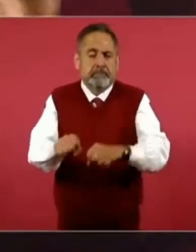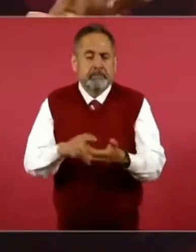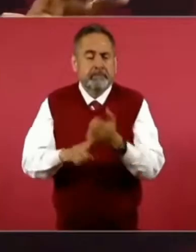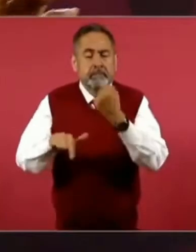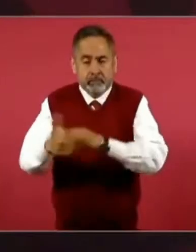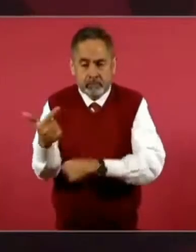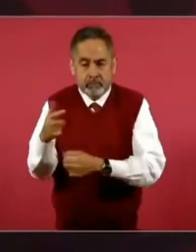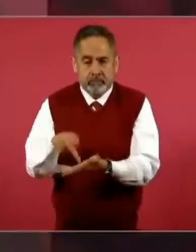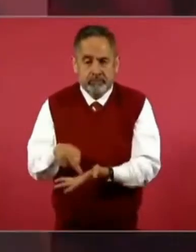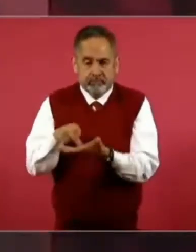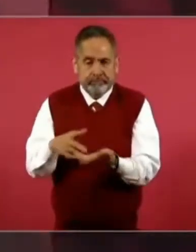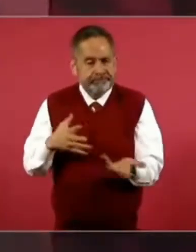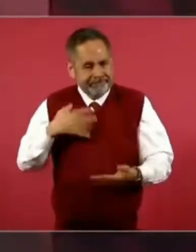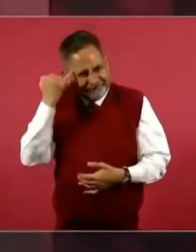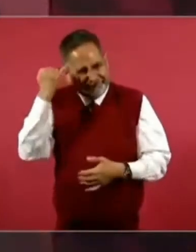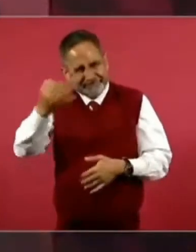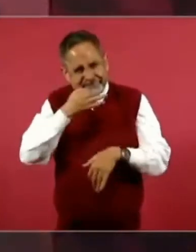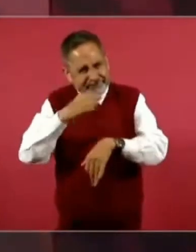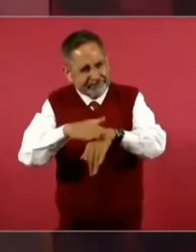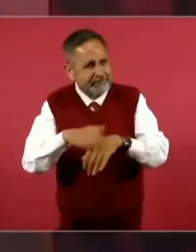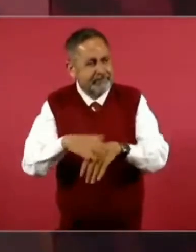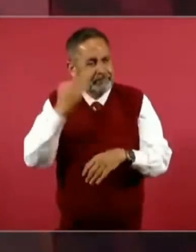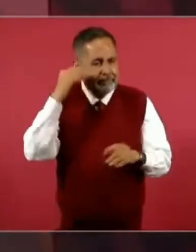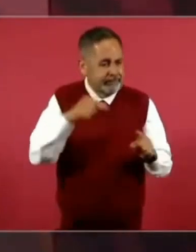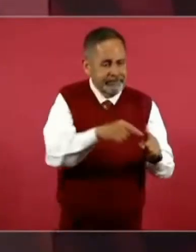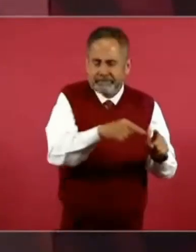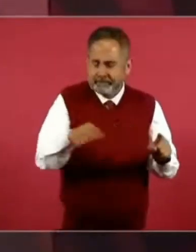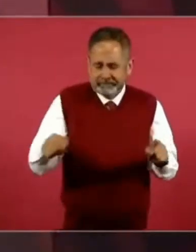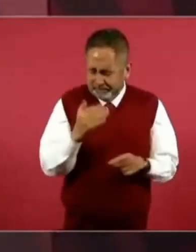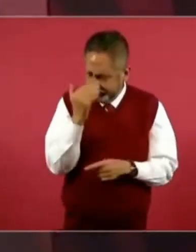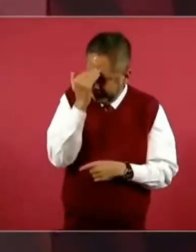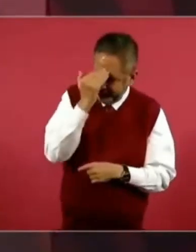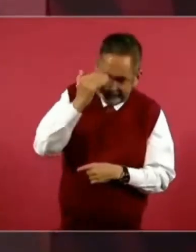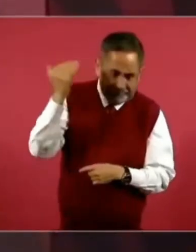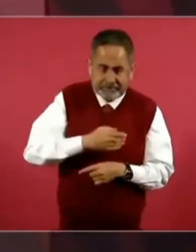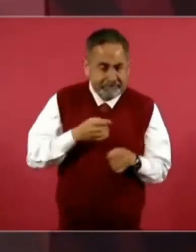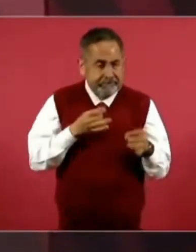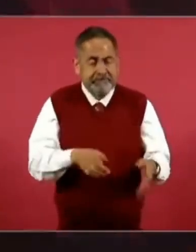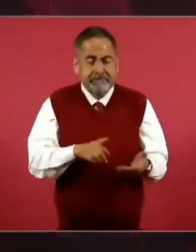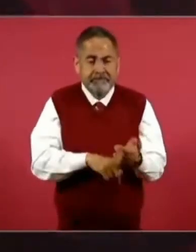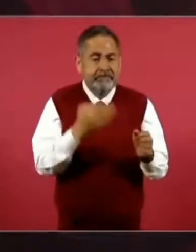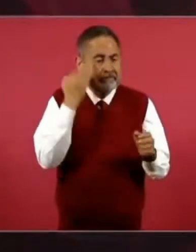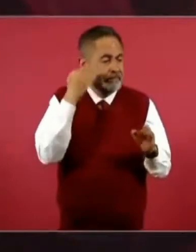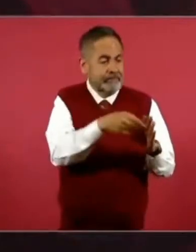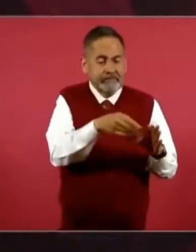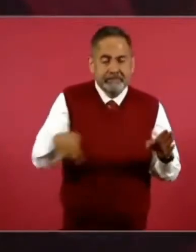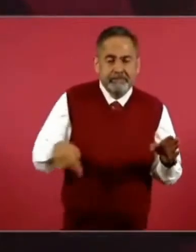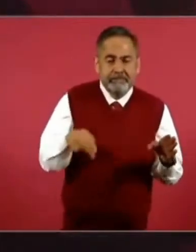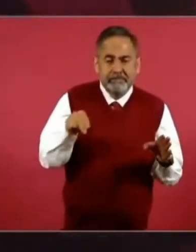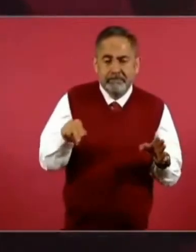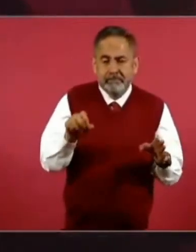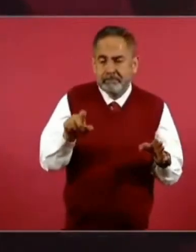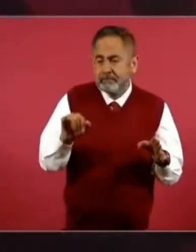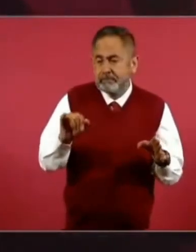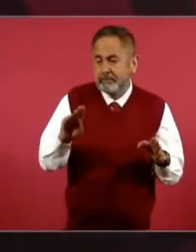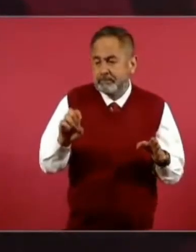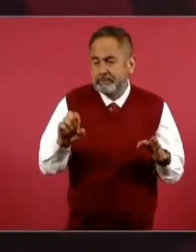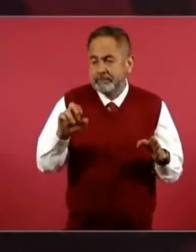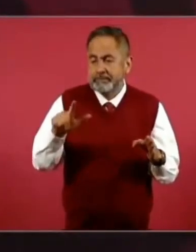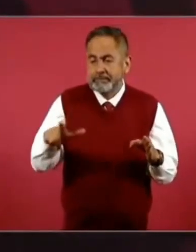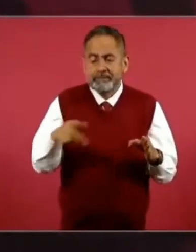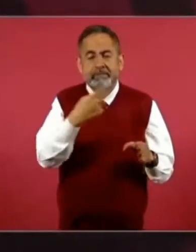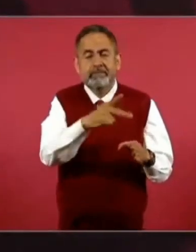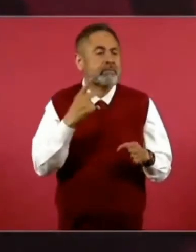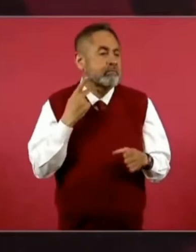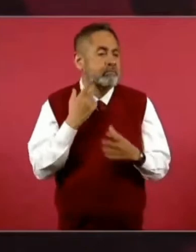ese periodo nefasto de política económica.